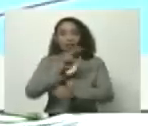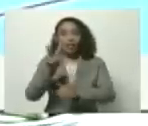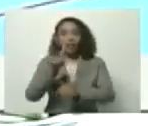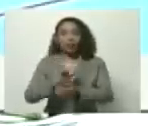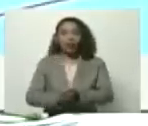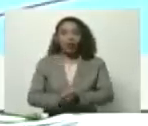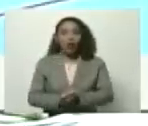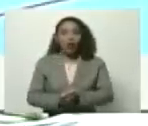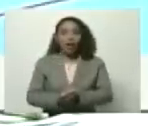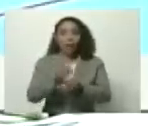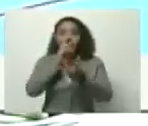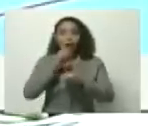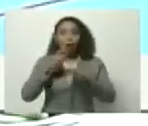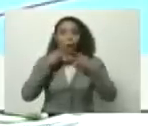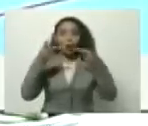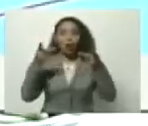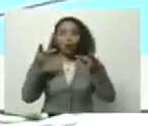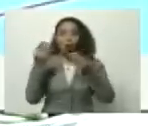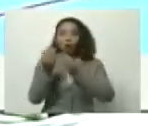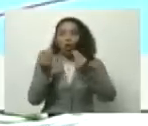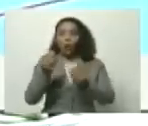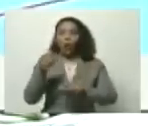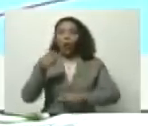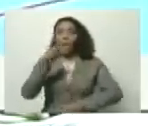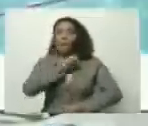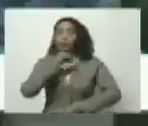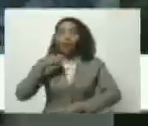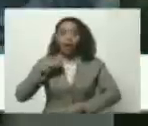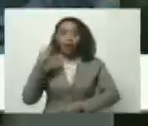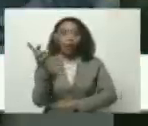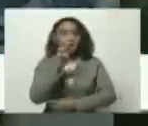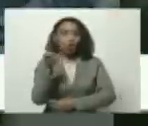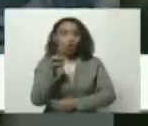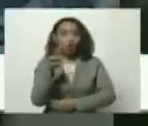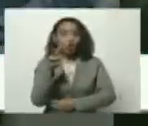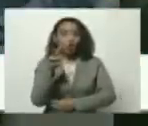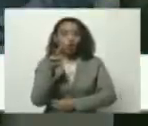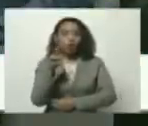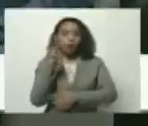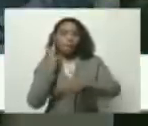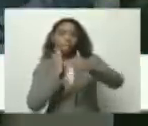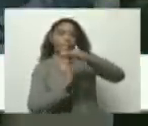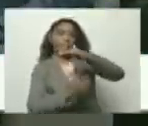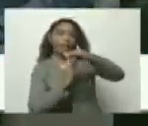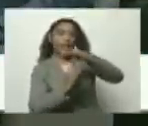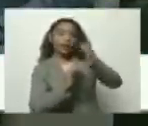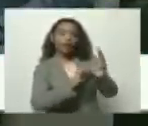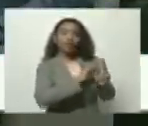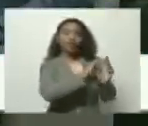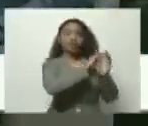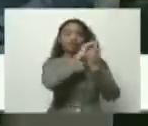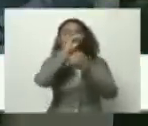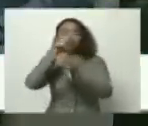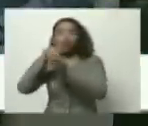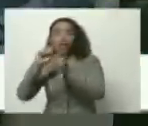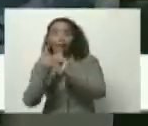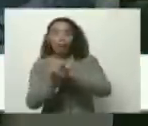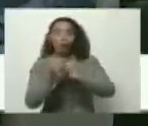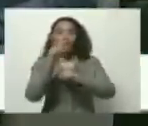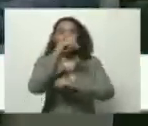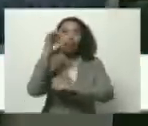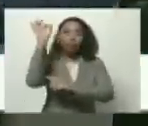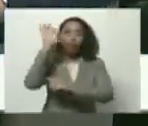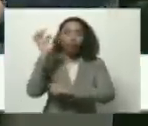es que tanto la banca pública como la banca privada migren hacia la banca digital, 100% digital,